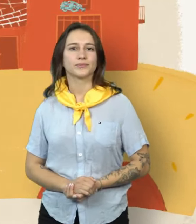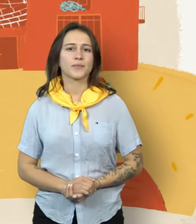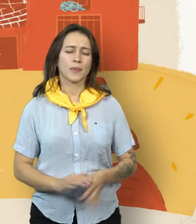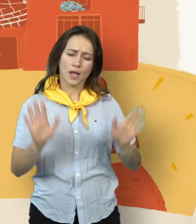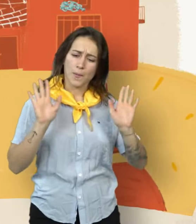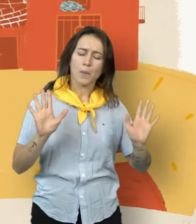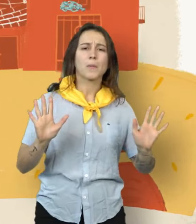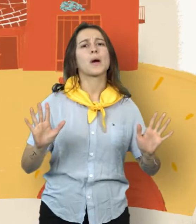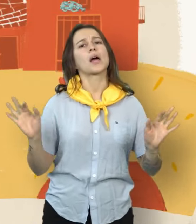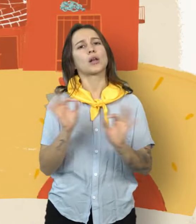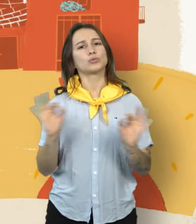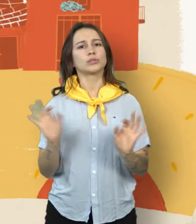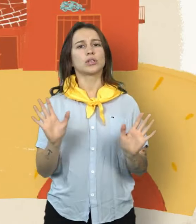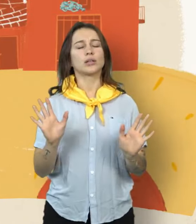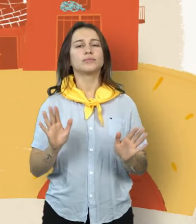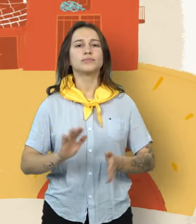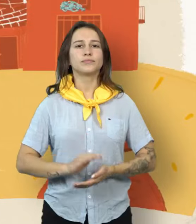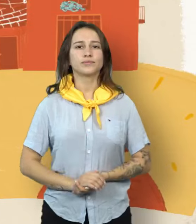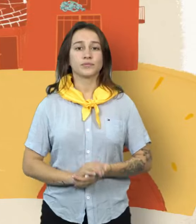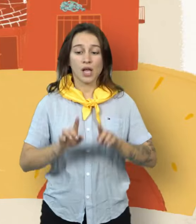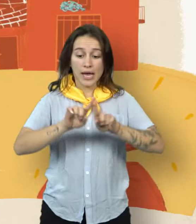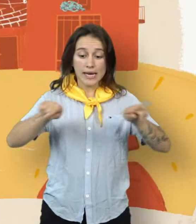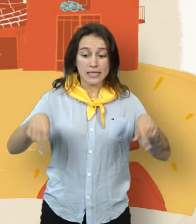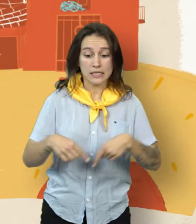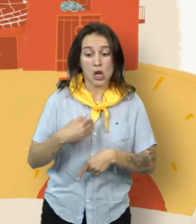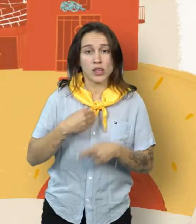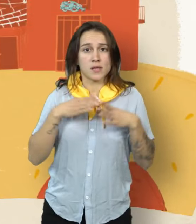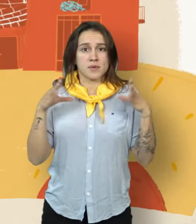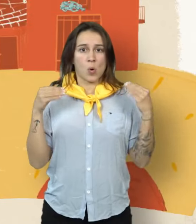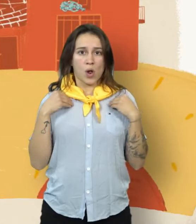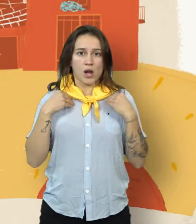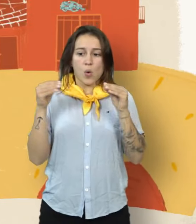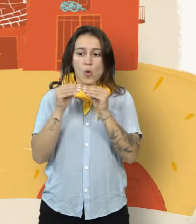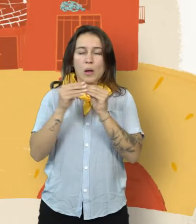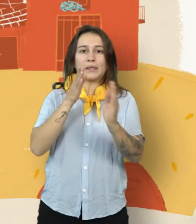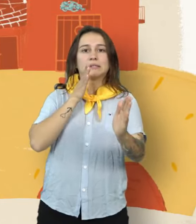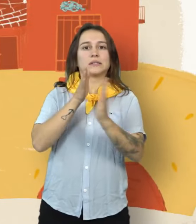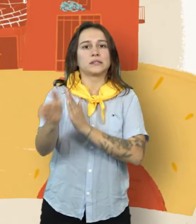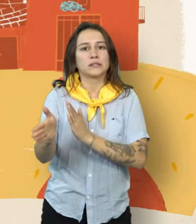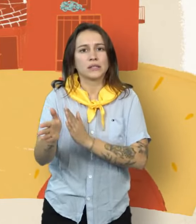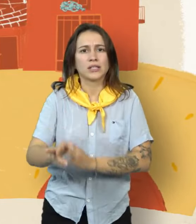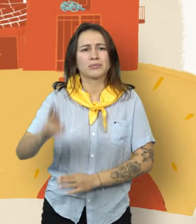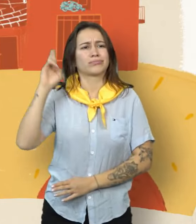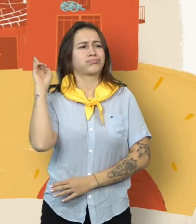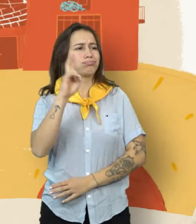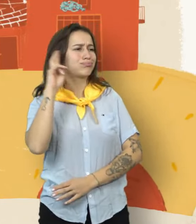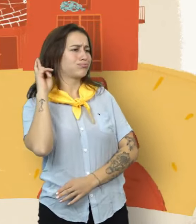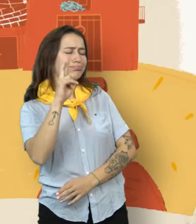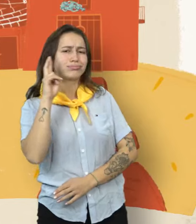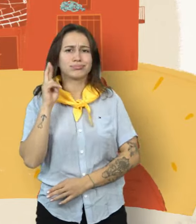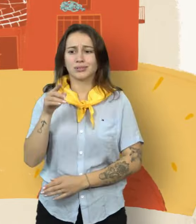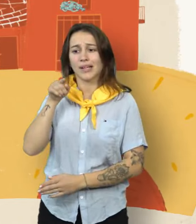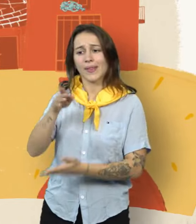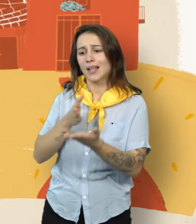¡Alto la música! En el salón de mi escuela, un compañero se escapa. De tanto